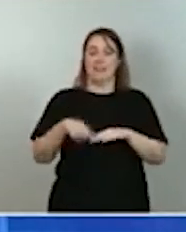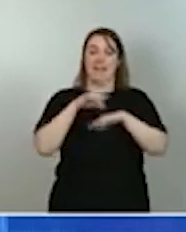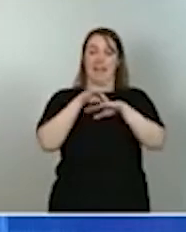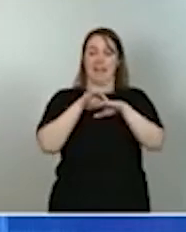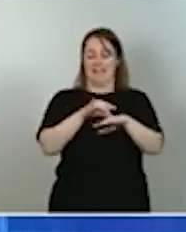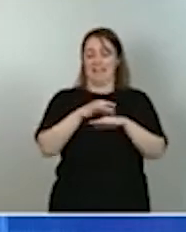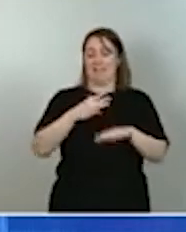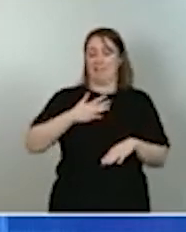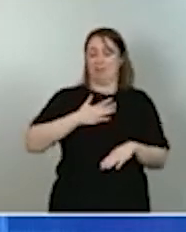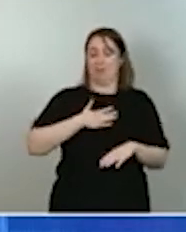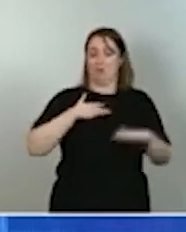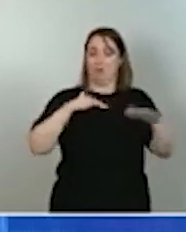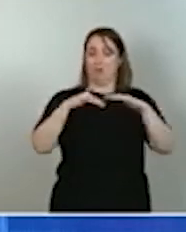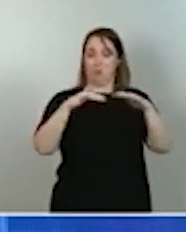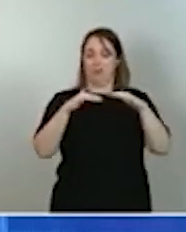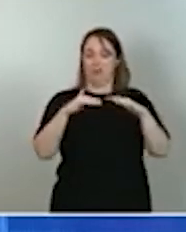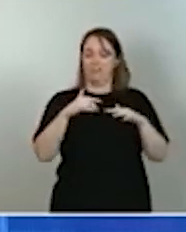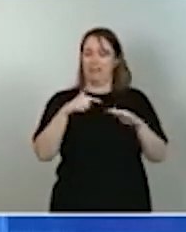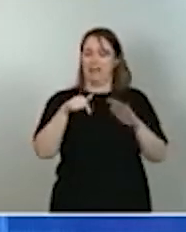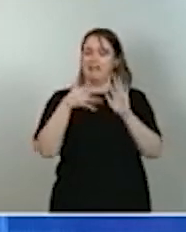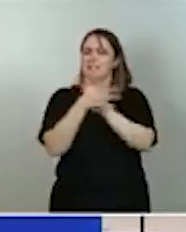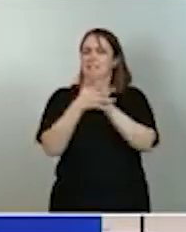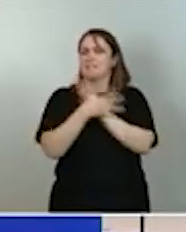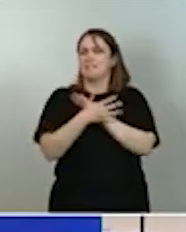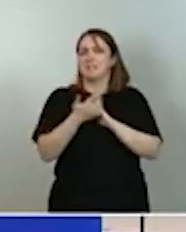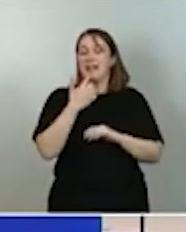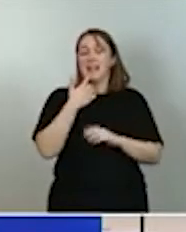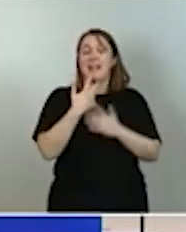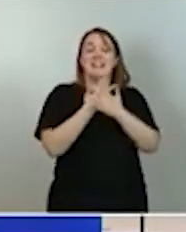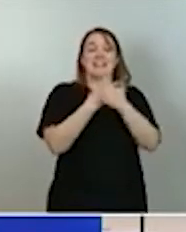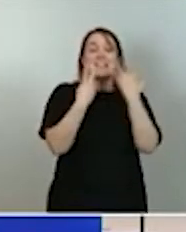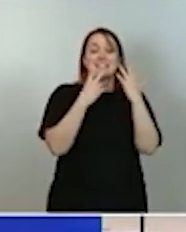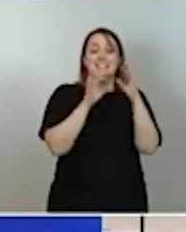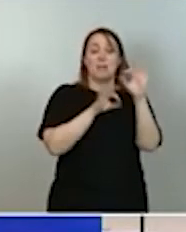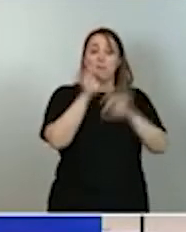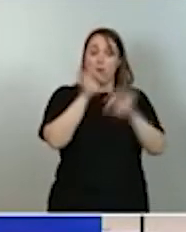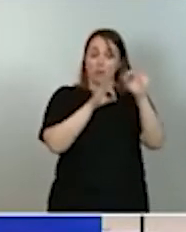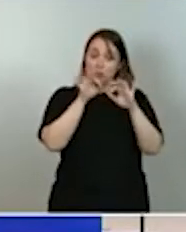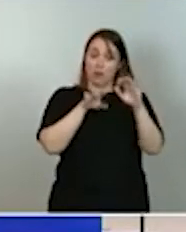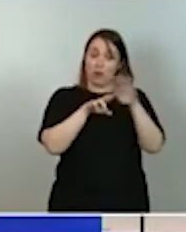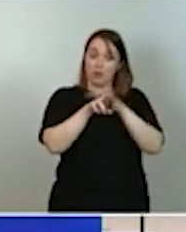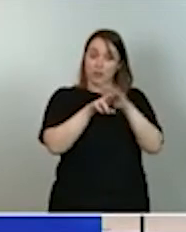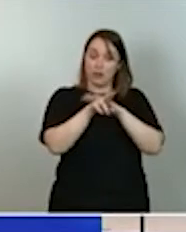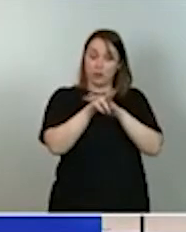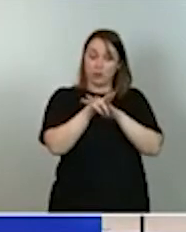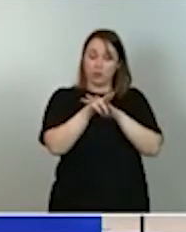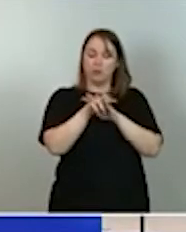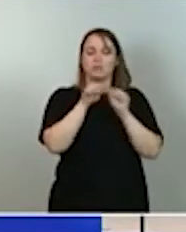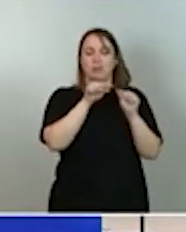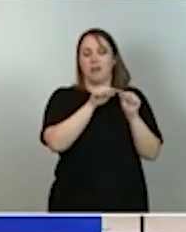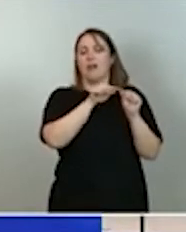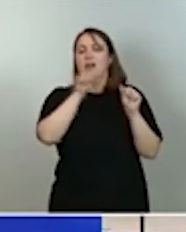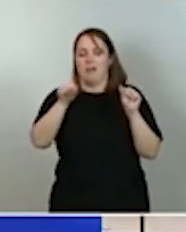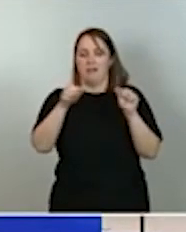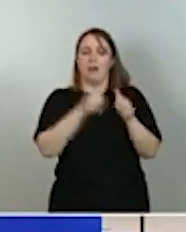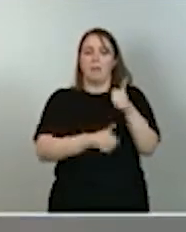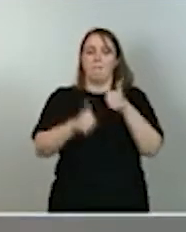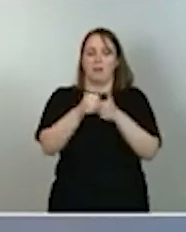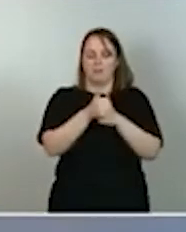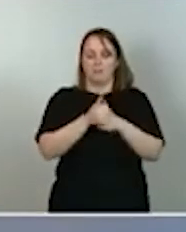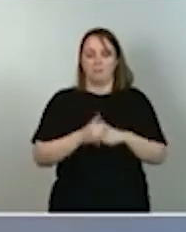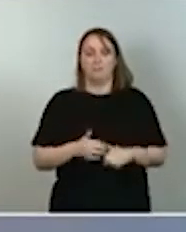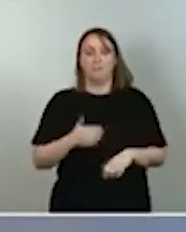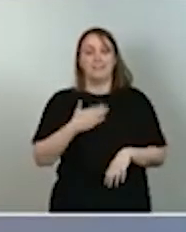sostenible explica por qué el 17% de los recursos están destinados a esta gran prioridad. Queremos